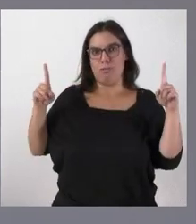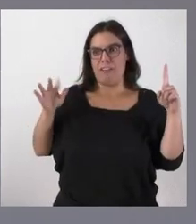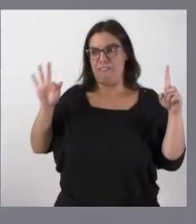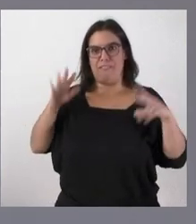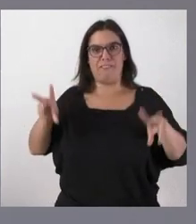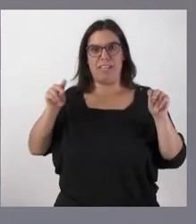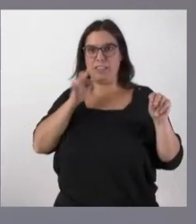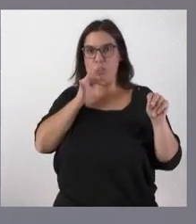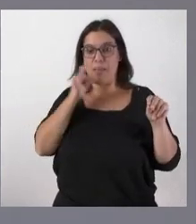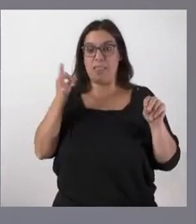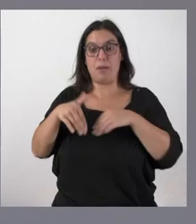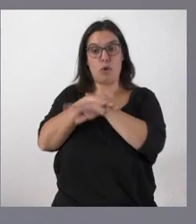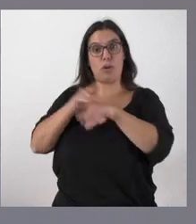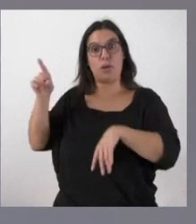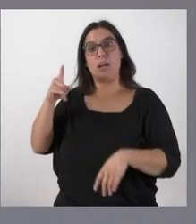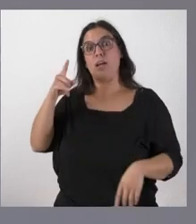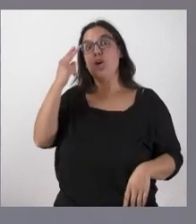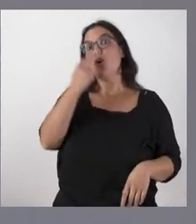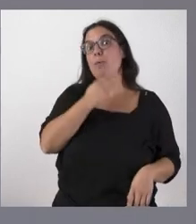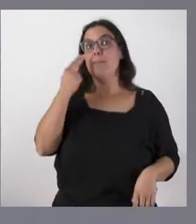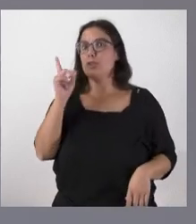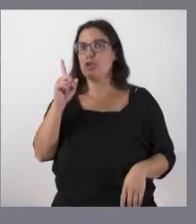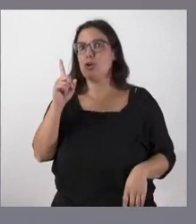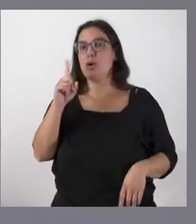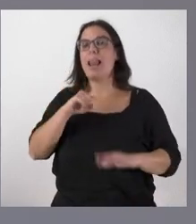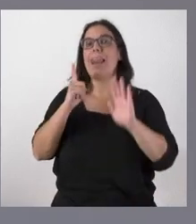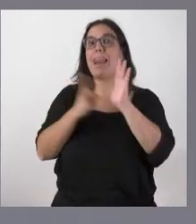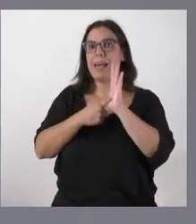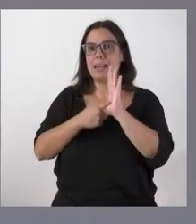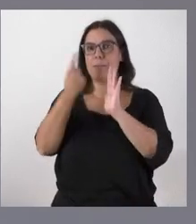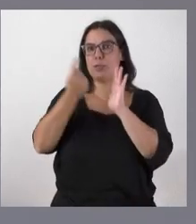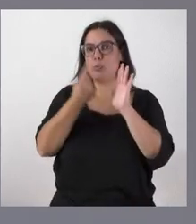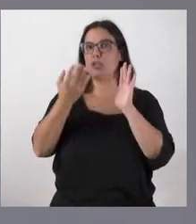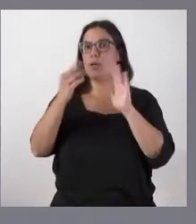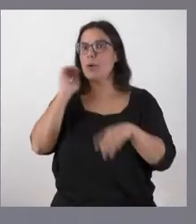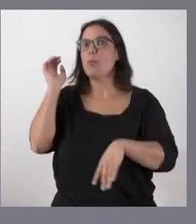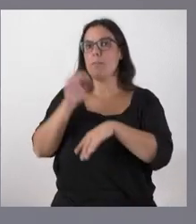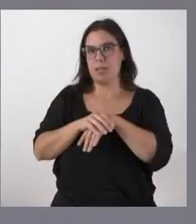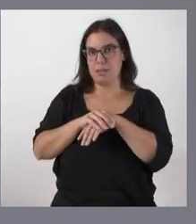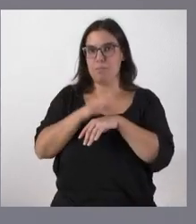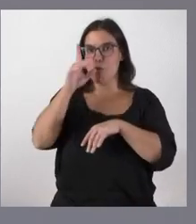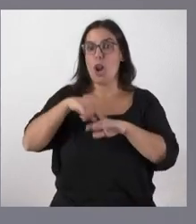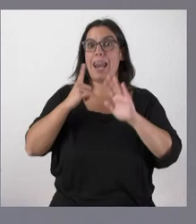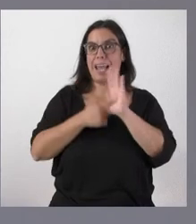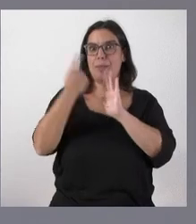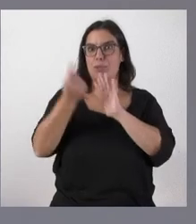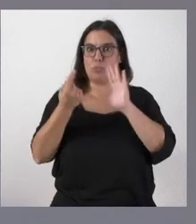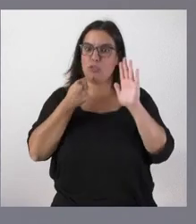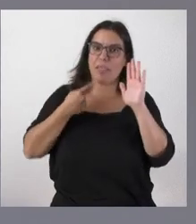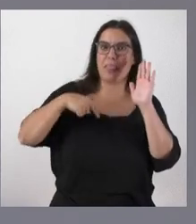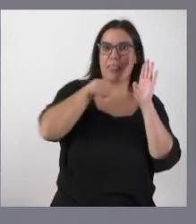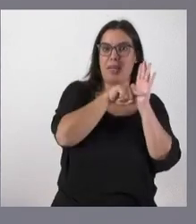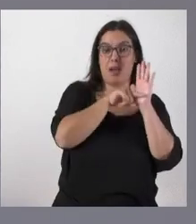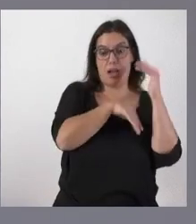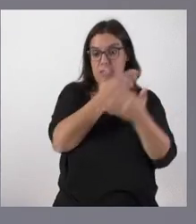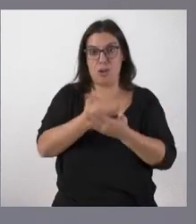su compromiso sino lo que dice la ley lo que dice la ley de presupuestos que obliga a desarrollar este instrumento y no se ha hecho hasta